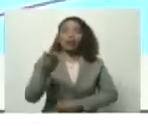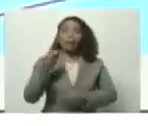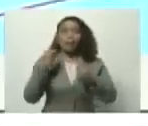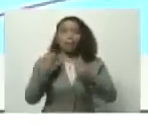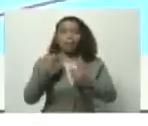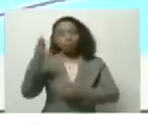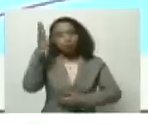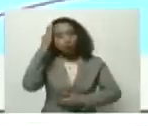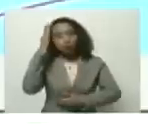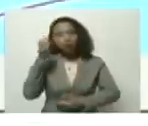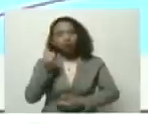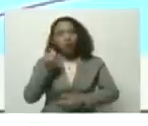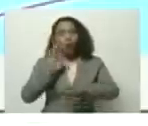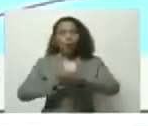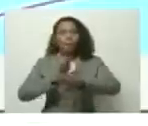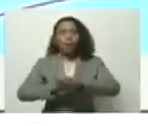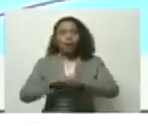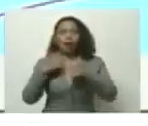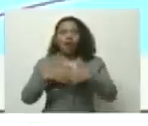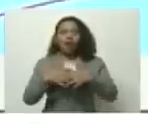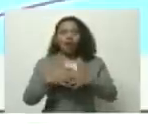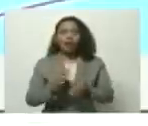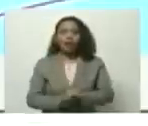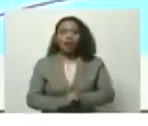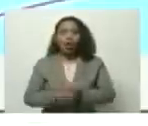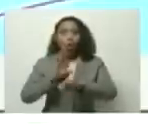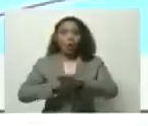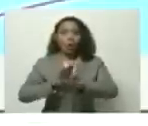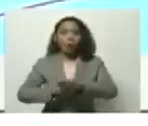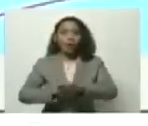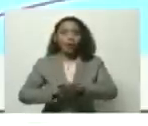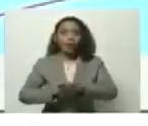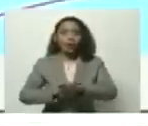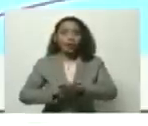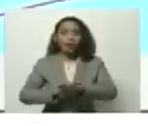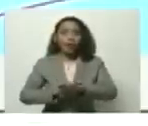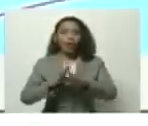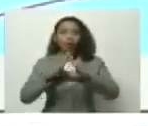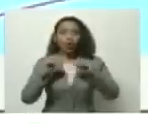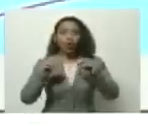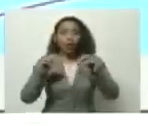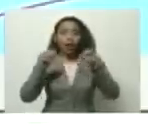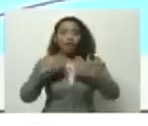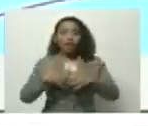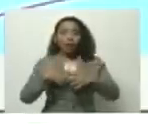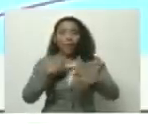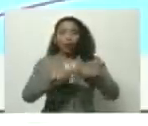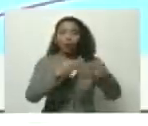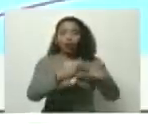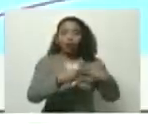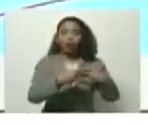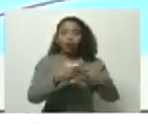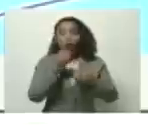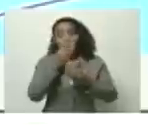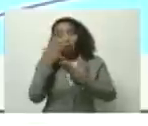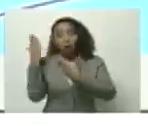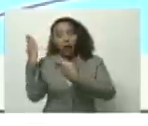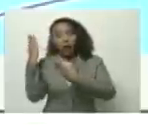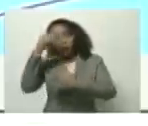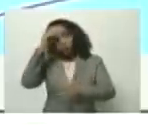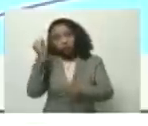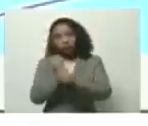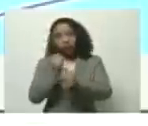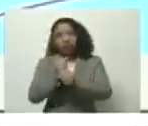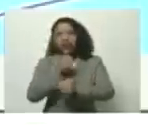bien lo que ocurre en la fábrica, lo que ocurre en la industria, en todas las plantas productivas. Bueno, ahí son los trabajadores